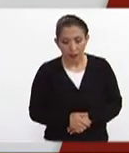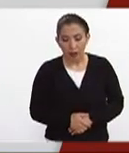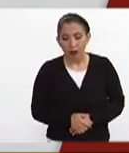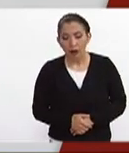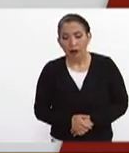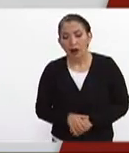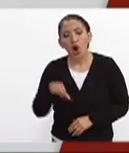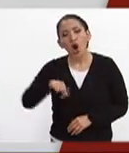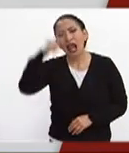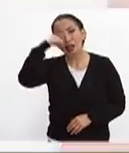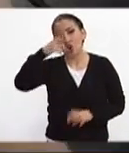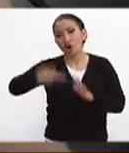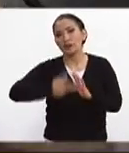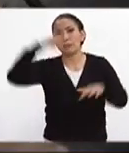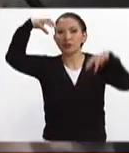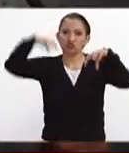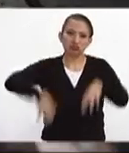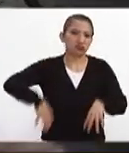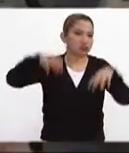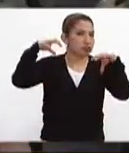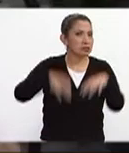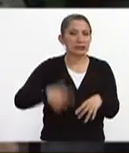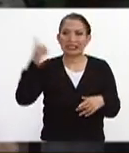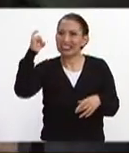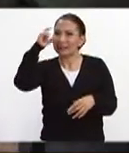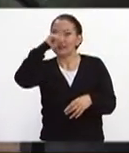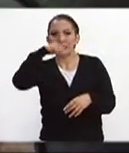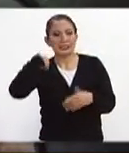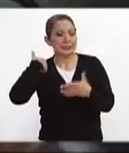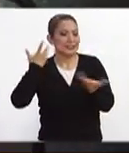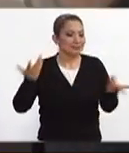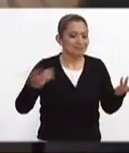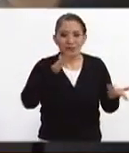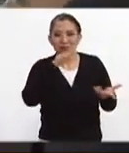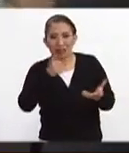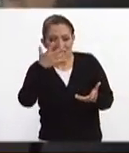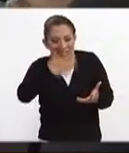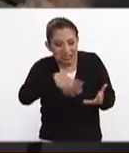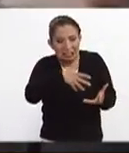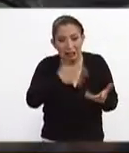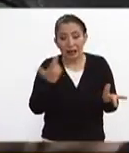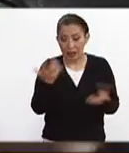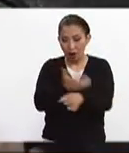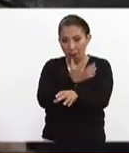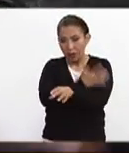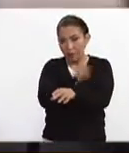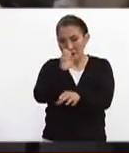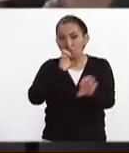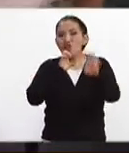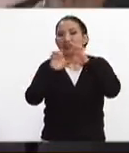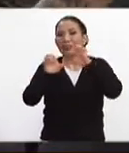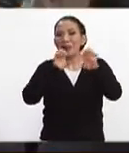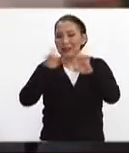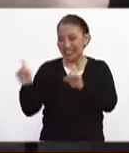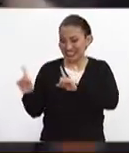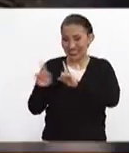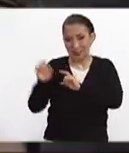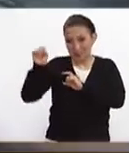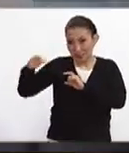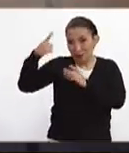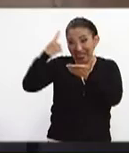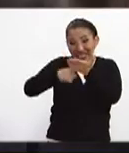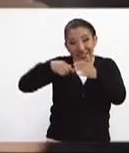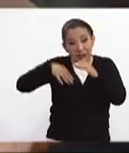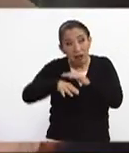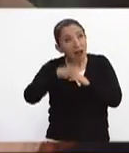esta noche volvió a llover la lluvia complica mucho las labores de rescate incluso compañeros de la prensa que se encontraban adentro